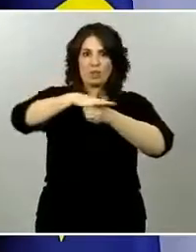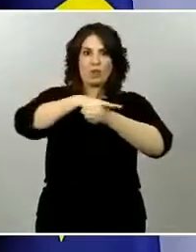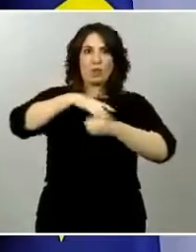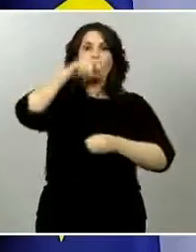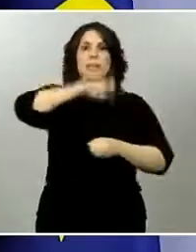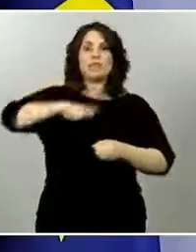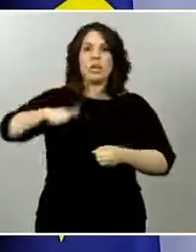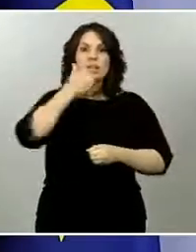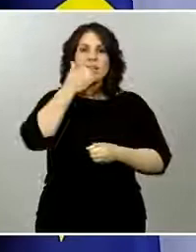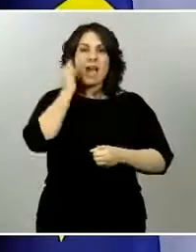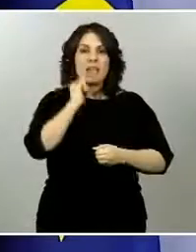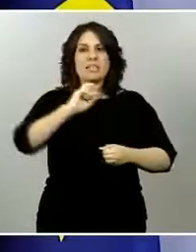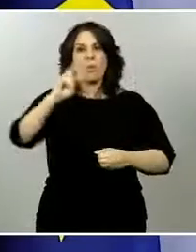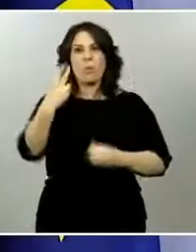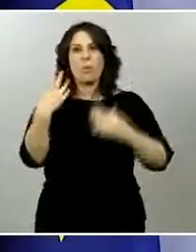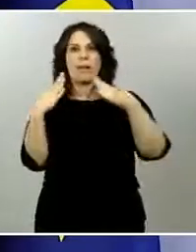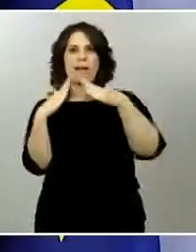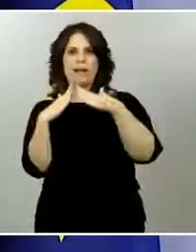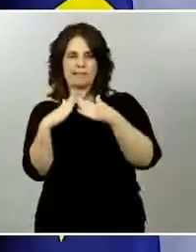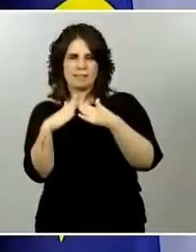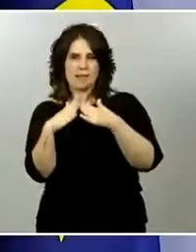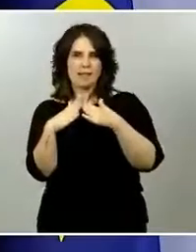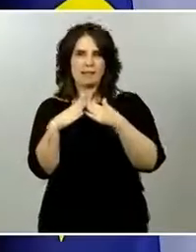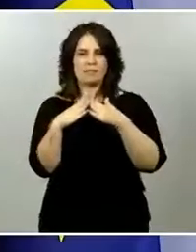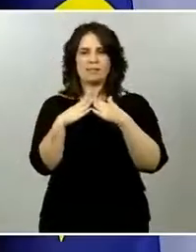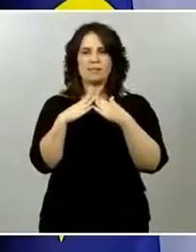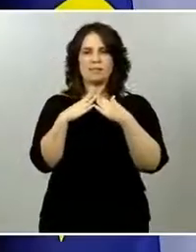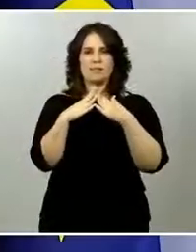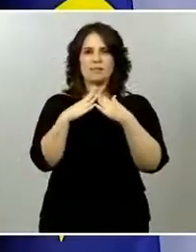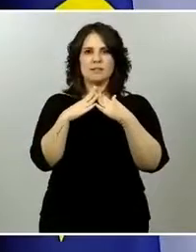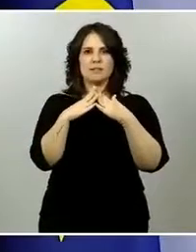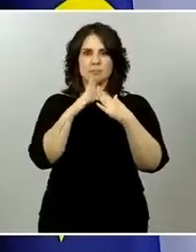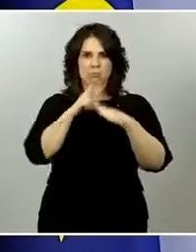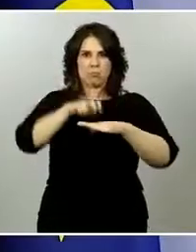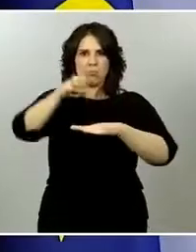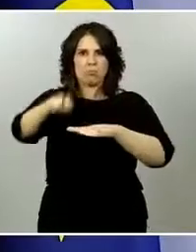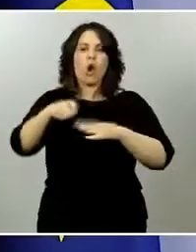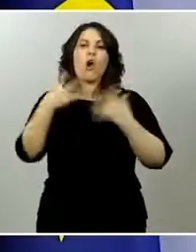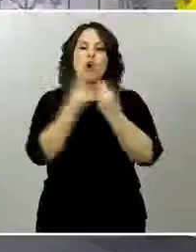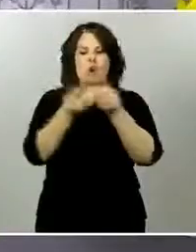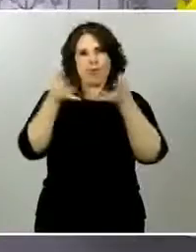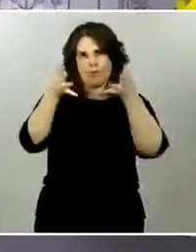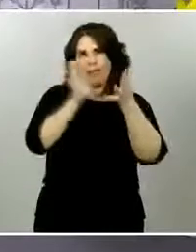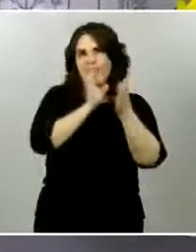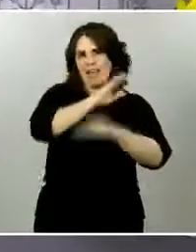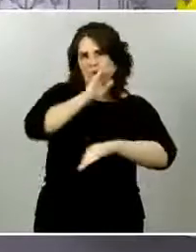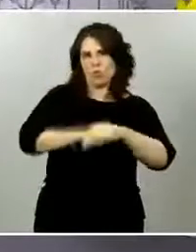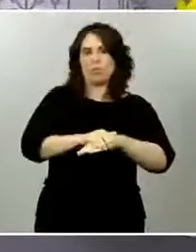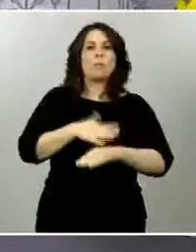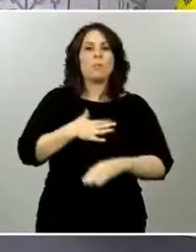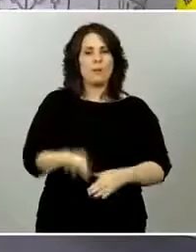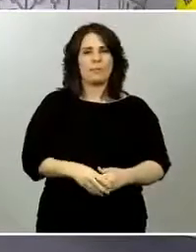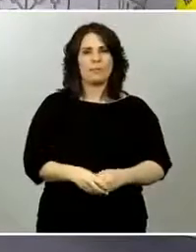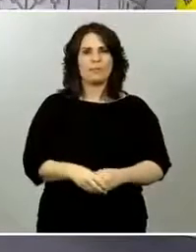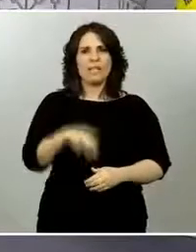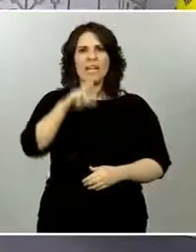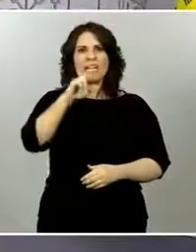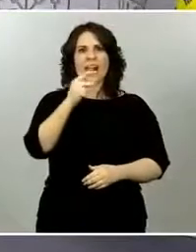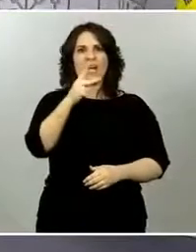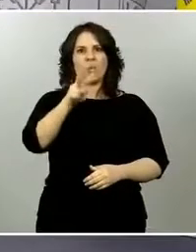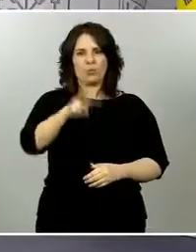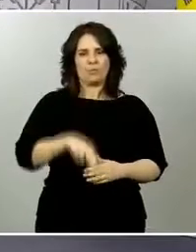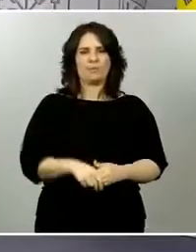movilidad está permitida en una unidad territorial no hay ningún inconveniente en que dentro de esta unidad territorial las personas que dispongan de una segunda